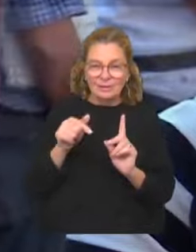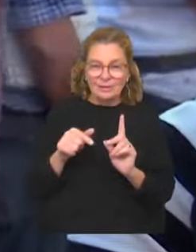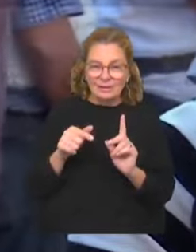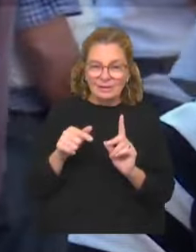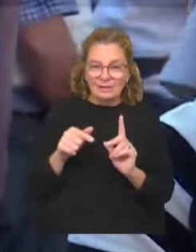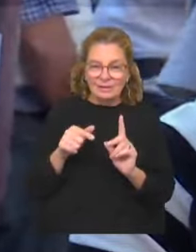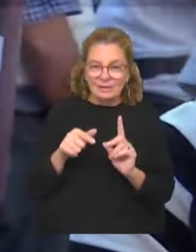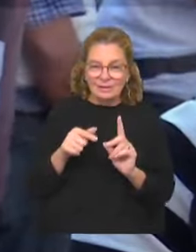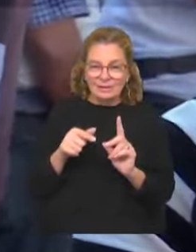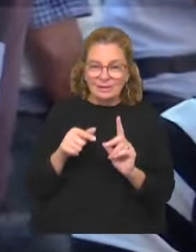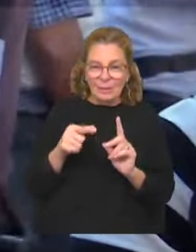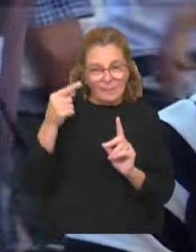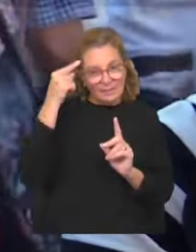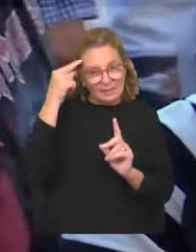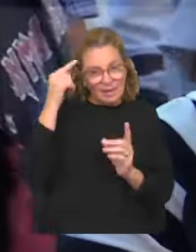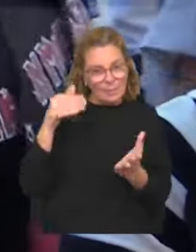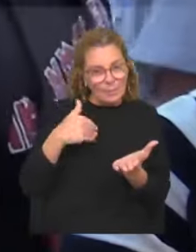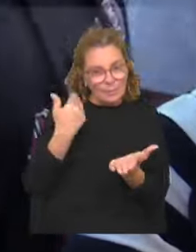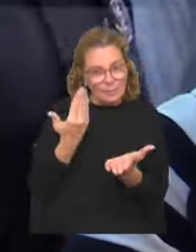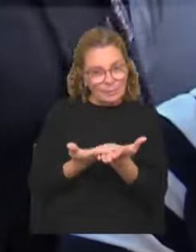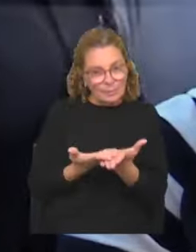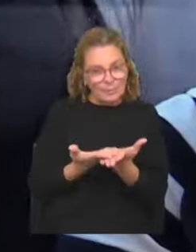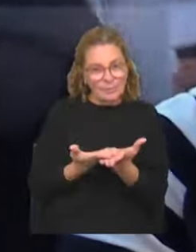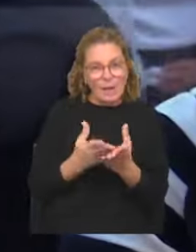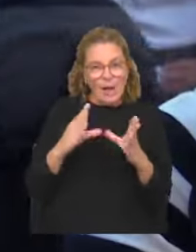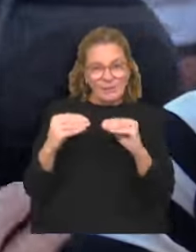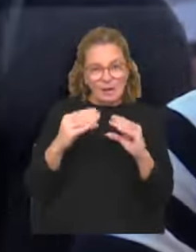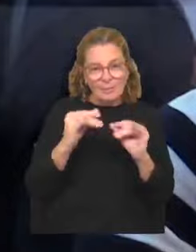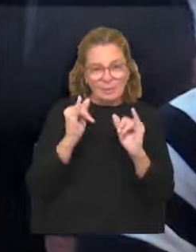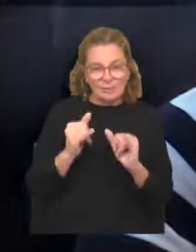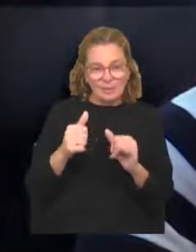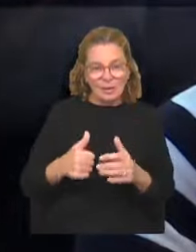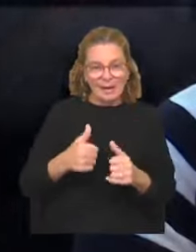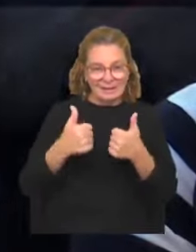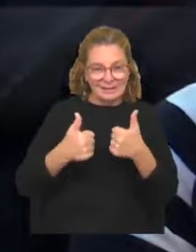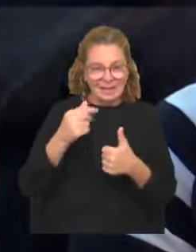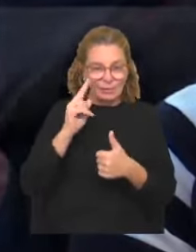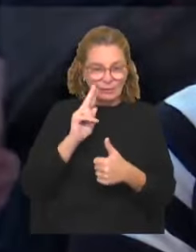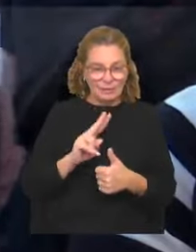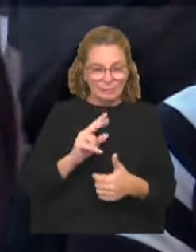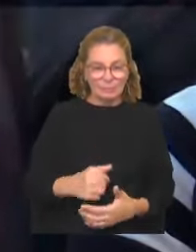demanda pensamos ponerla sobre la mesa, en diálogos y cuando estén los candidatos veremos.